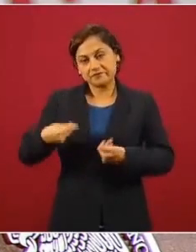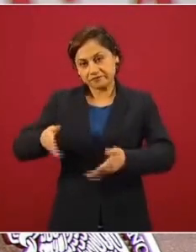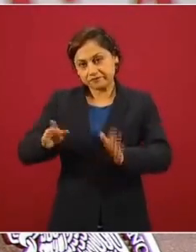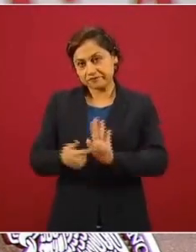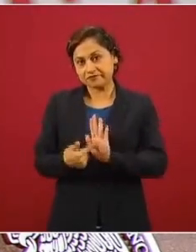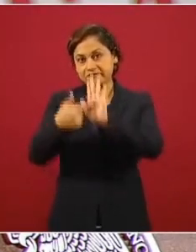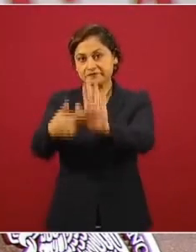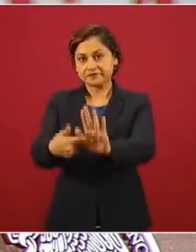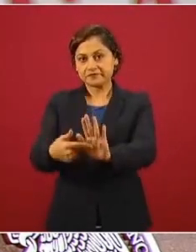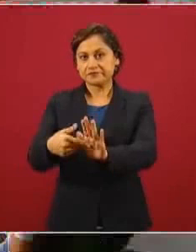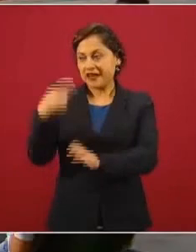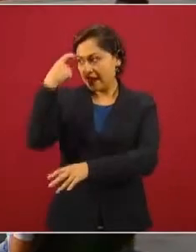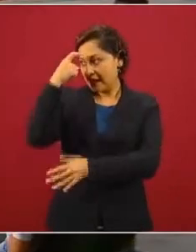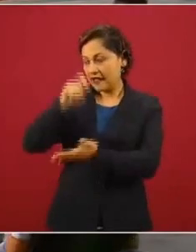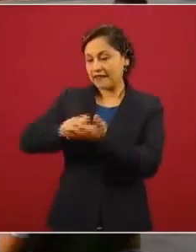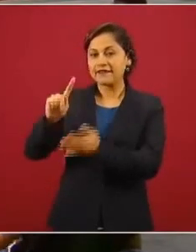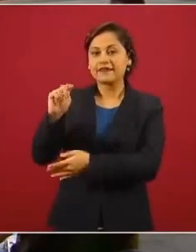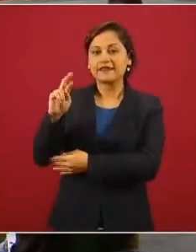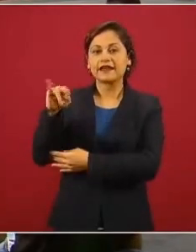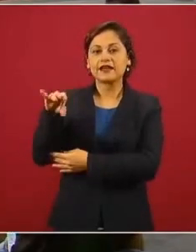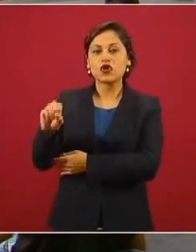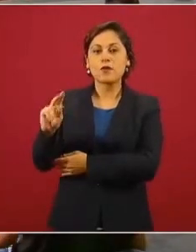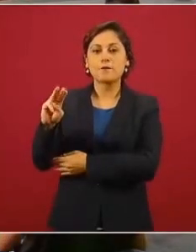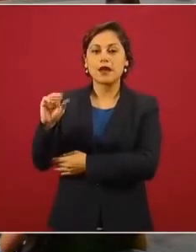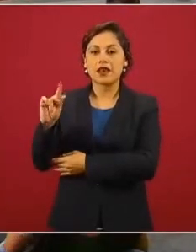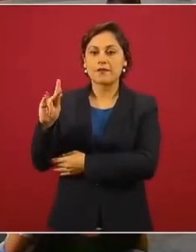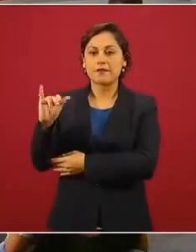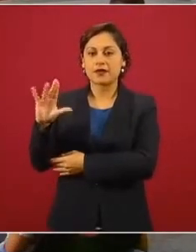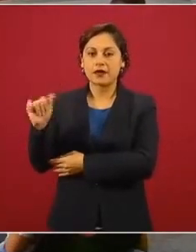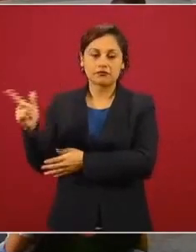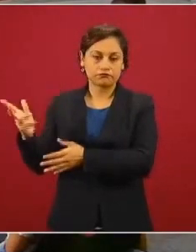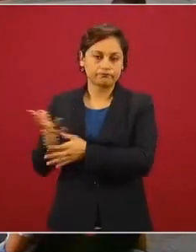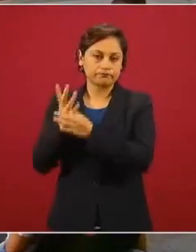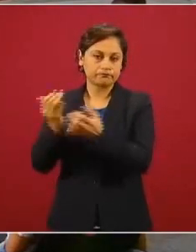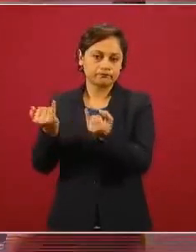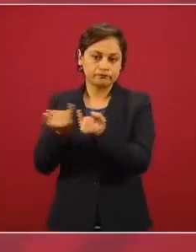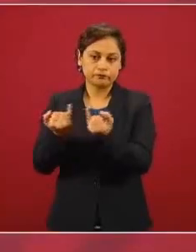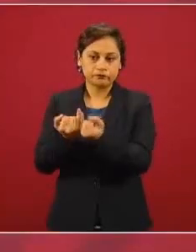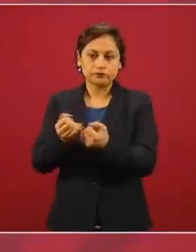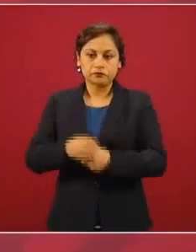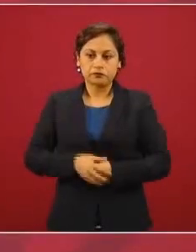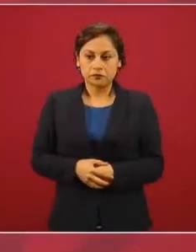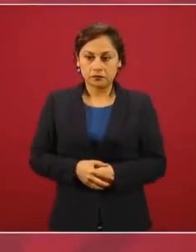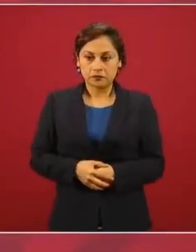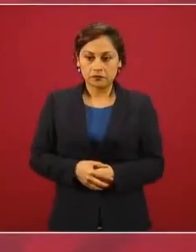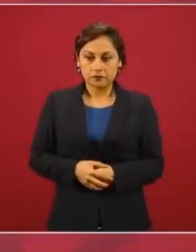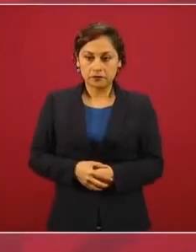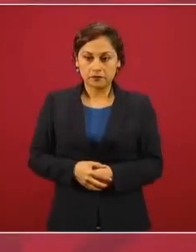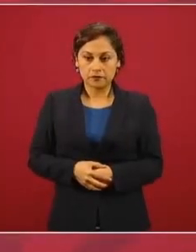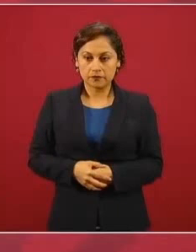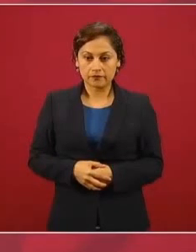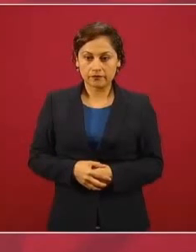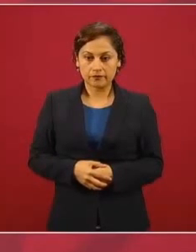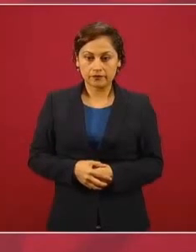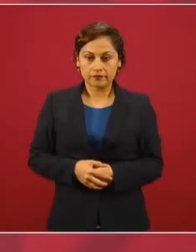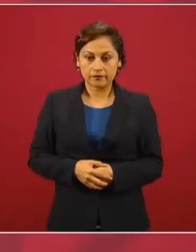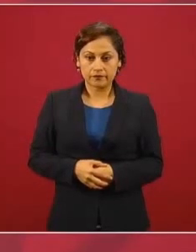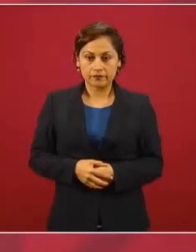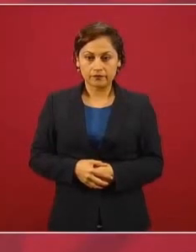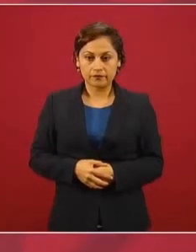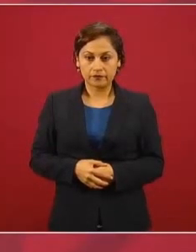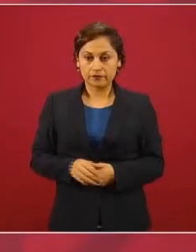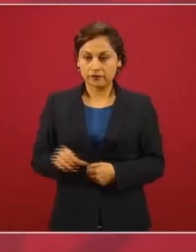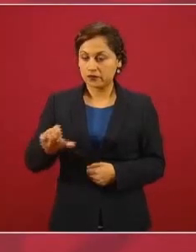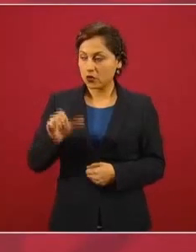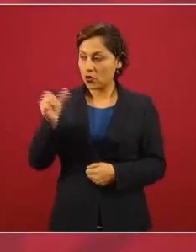don Trino Malpica. Y el otro también se